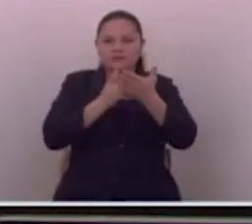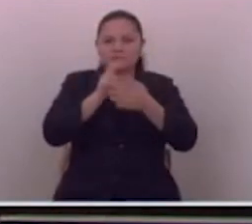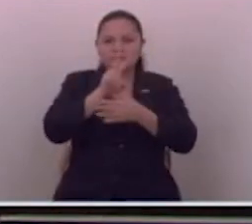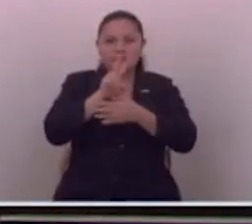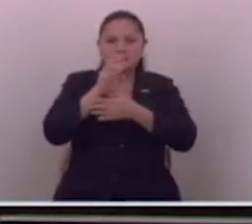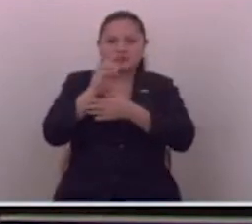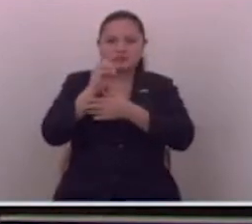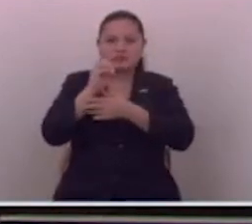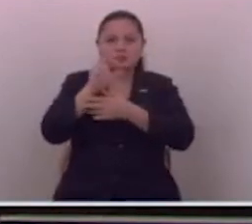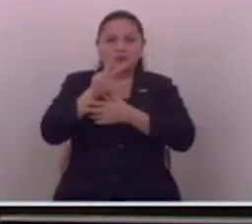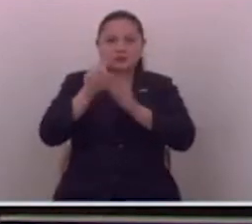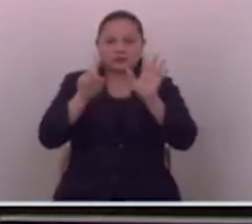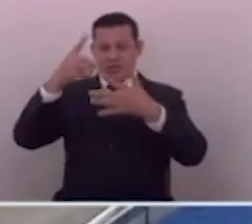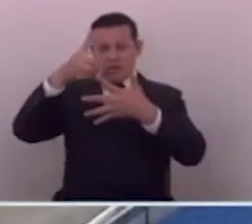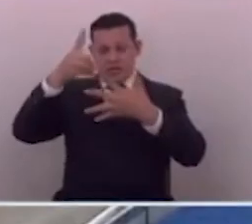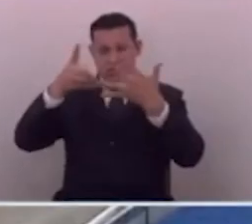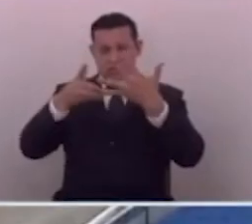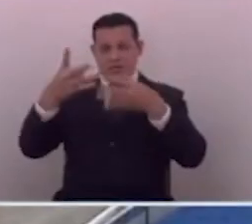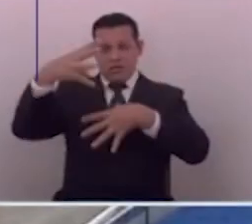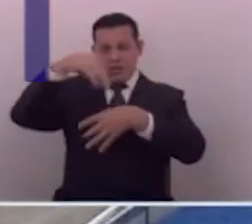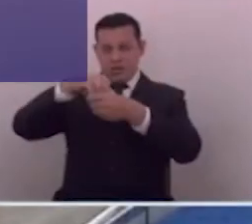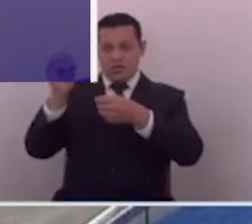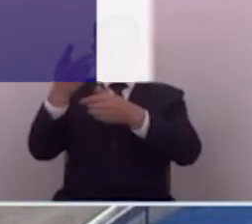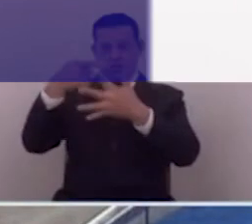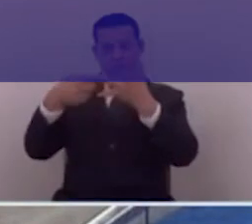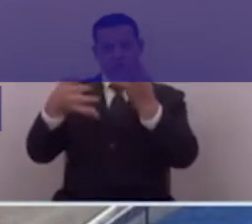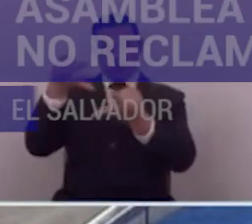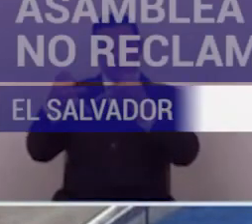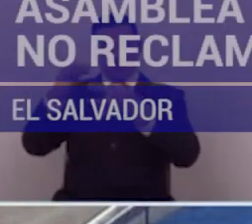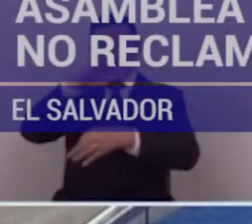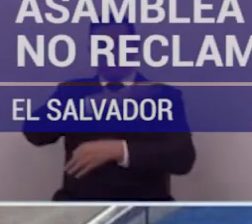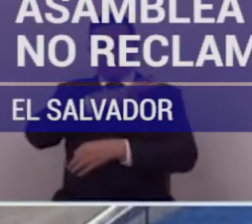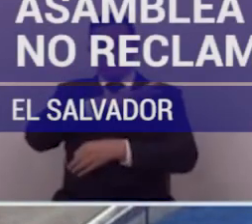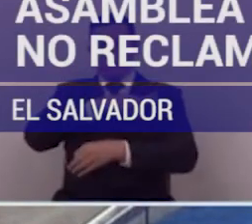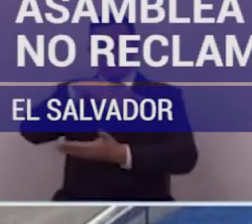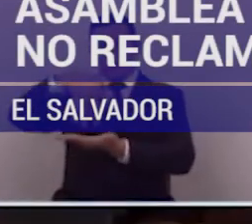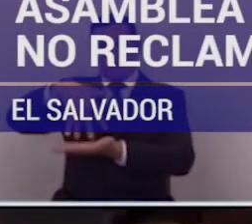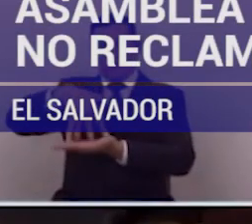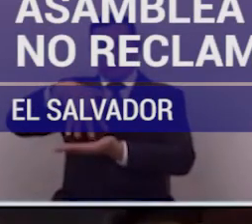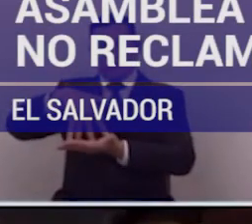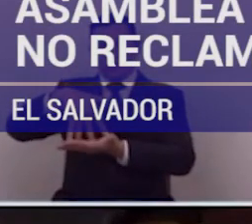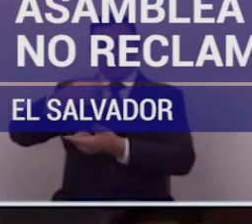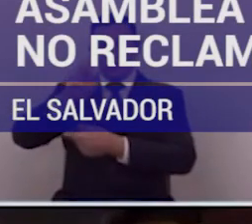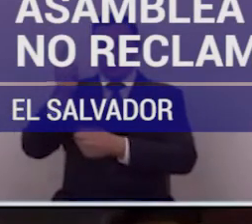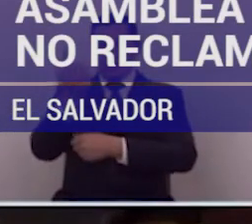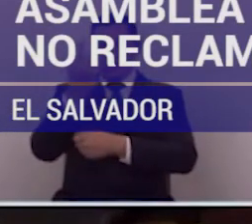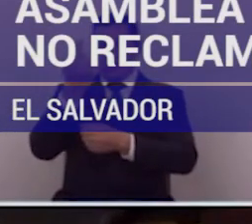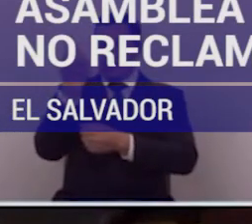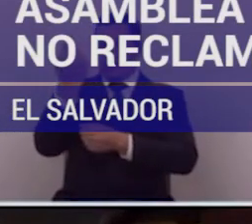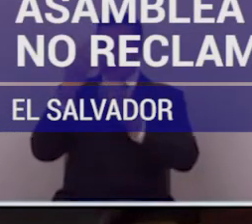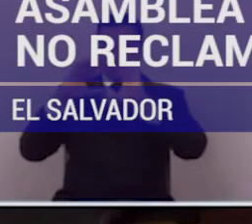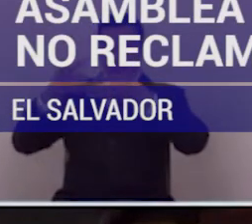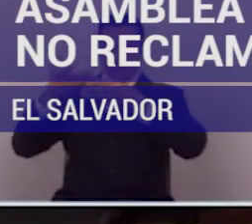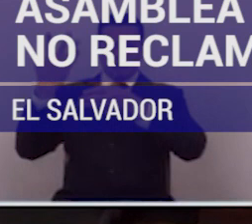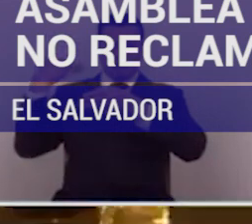236 favorable de la Comisión de Hacienda. La Asamblea Legislativa aprobó con 66 votos a favor la reducción del plazo